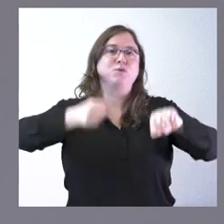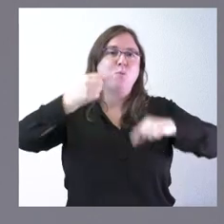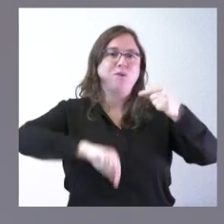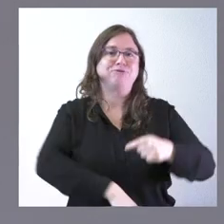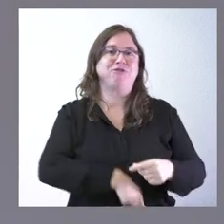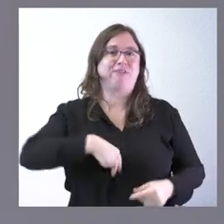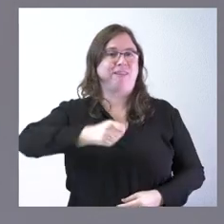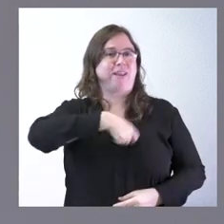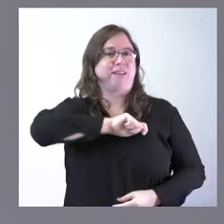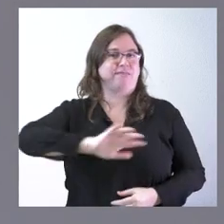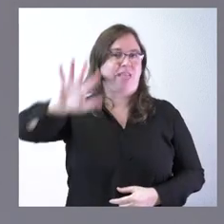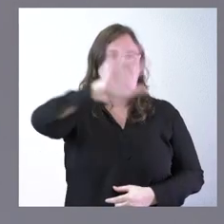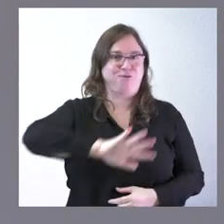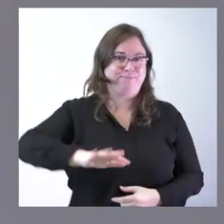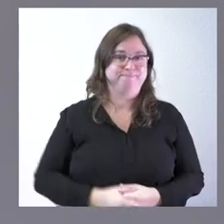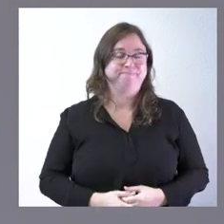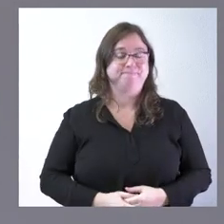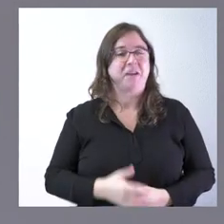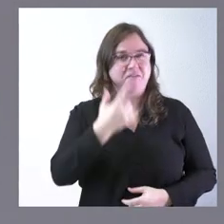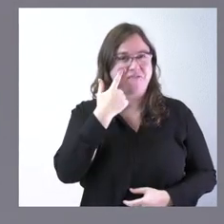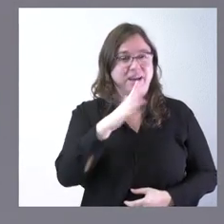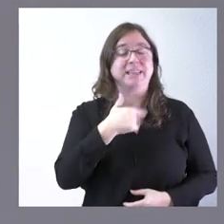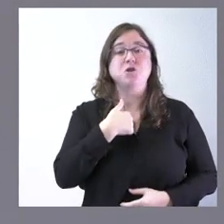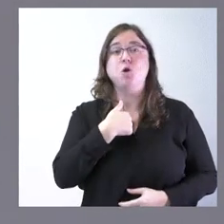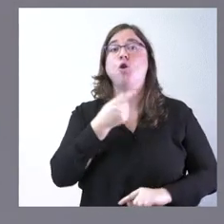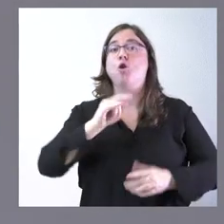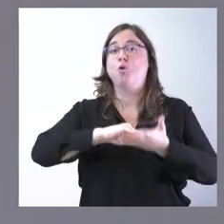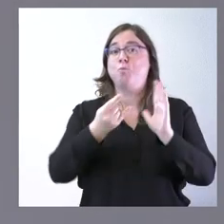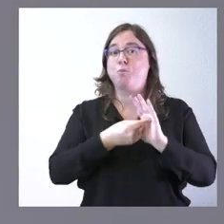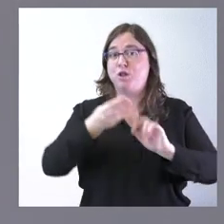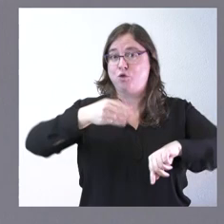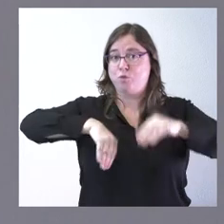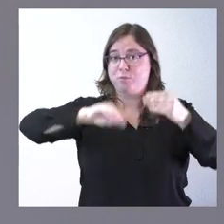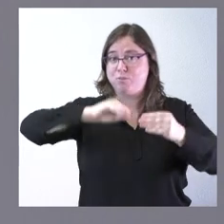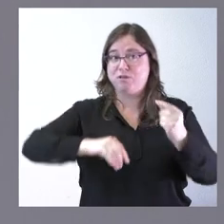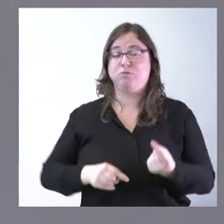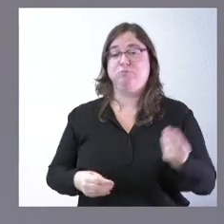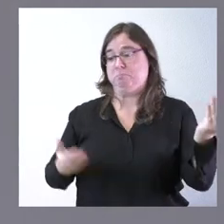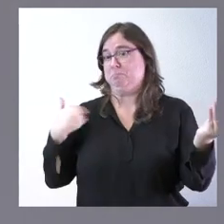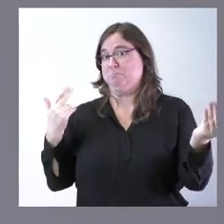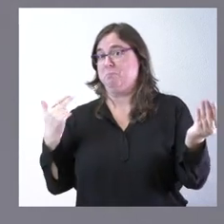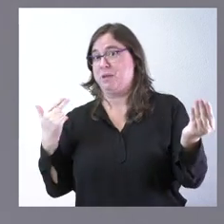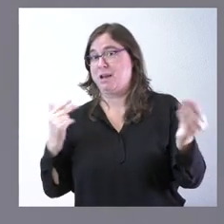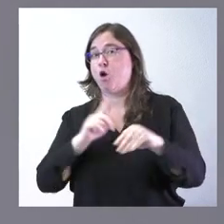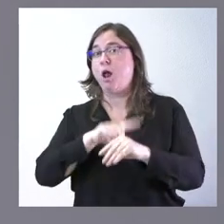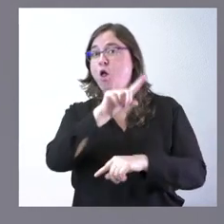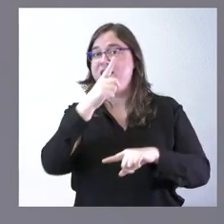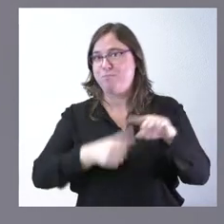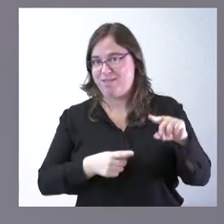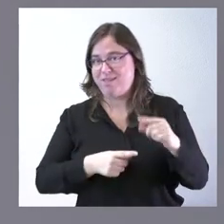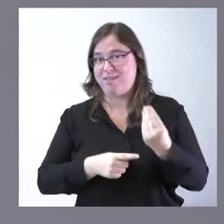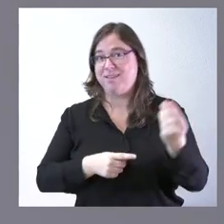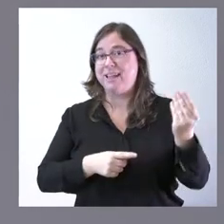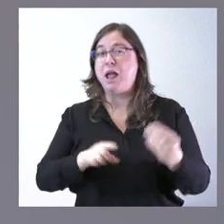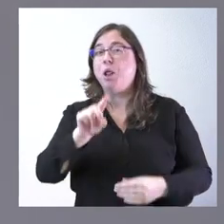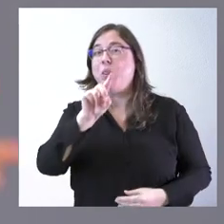ustedes que yo entregué el proyecto de presupuestos en las cortes de Castilla y el pasado viernes a las once y media y